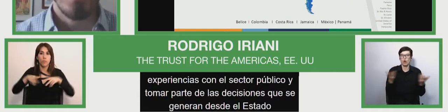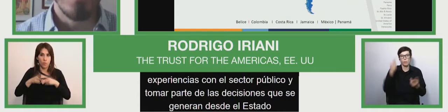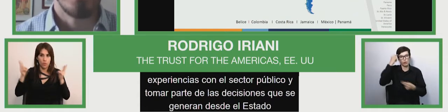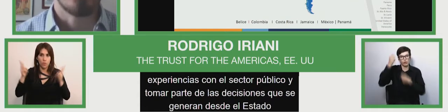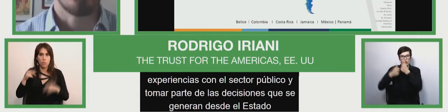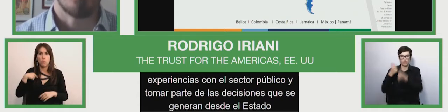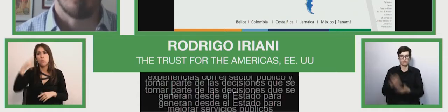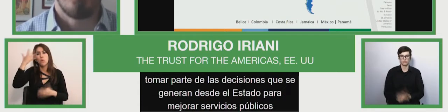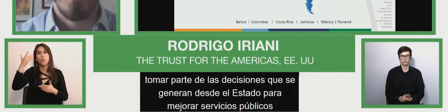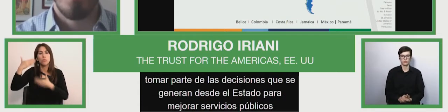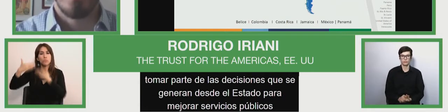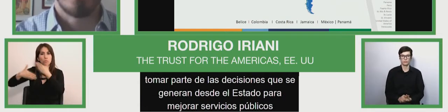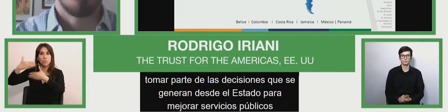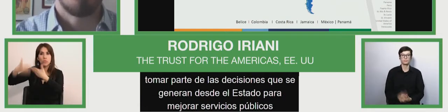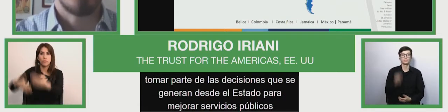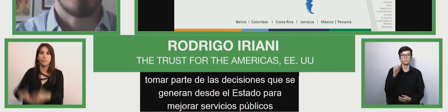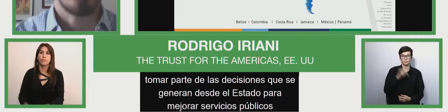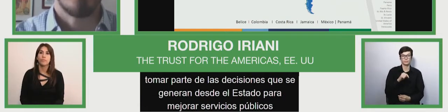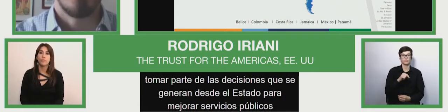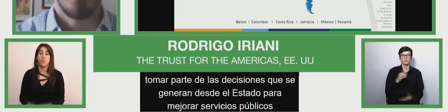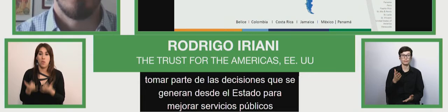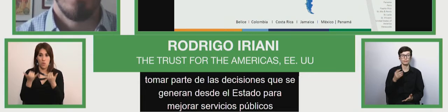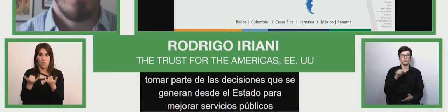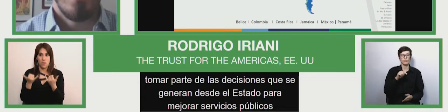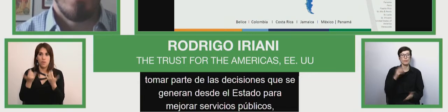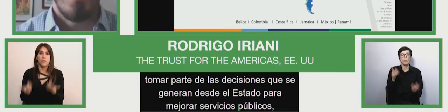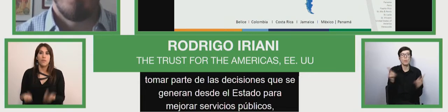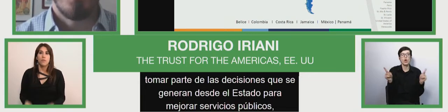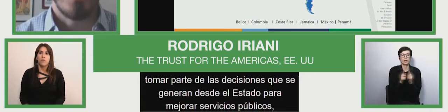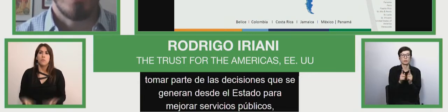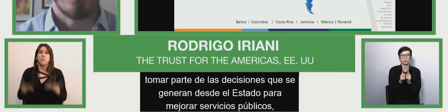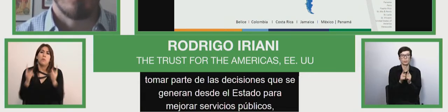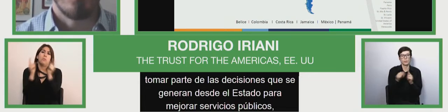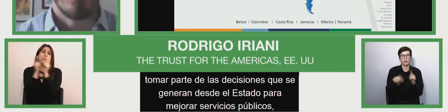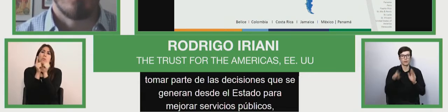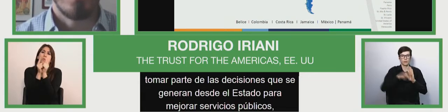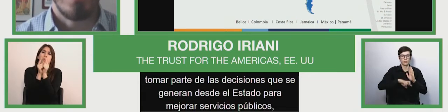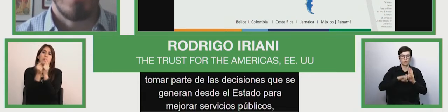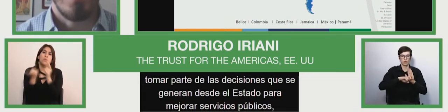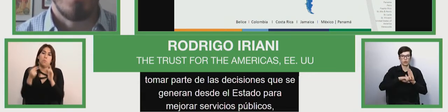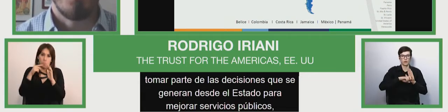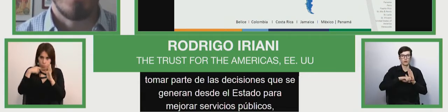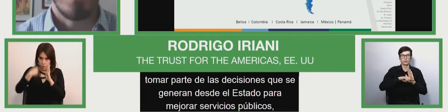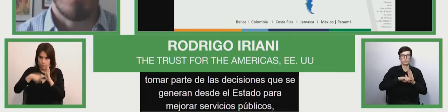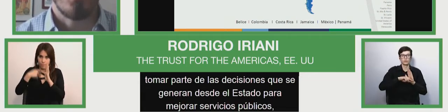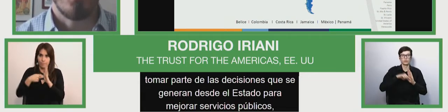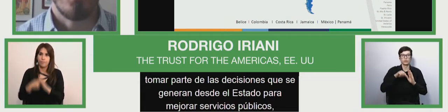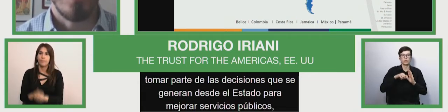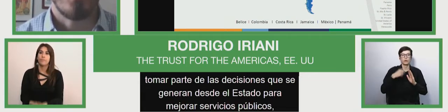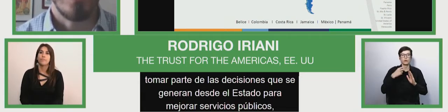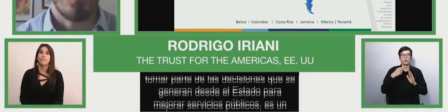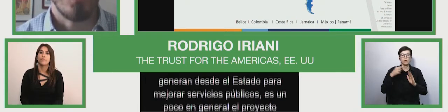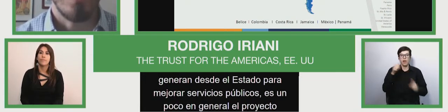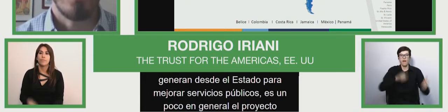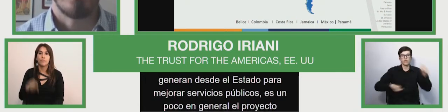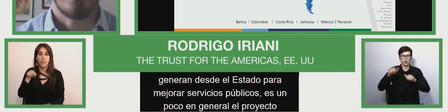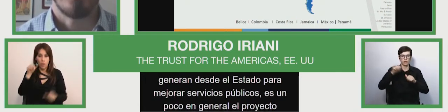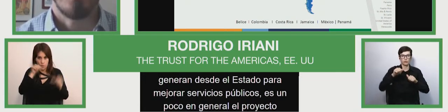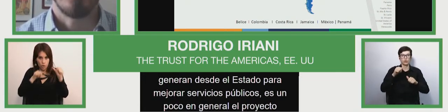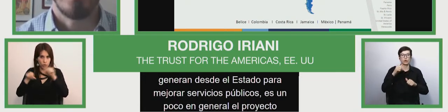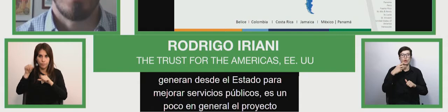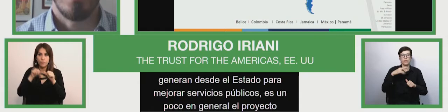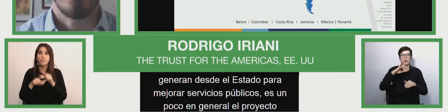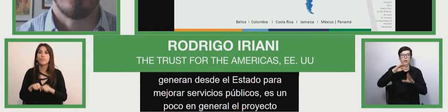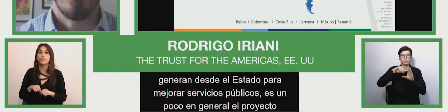Esto es un poco el pantallazo general el proyecto de laboratorio de innovación inclusiva lo